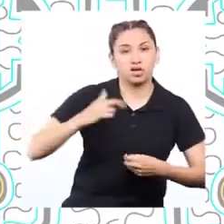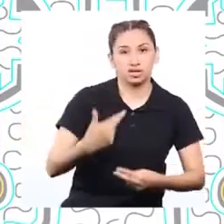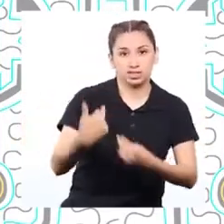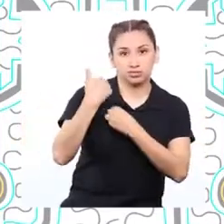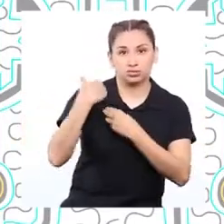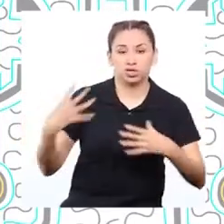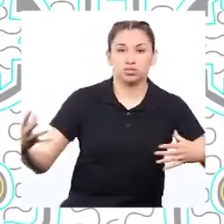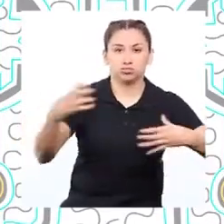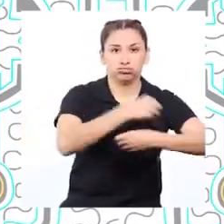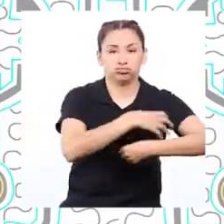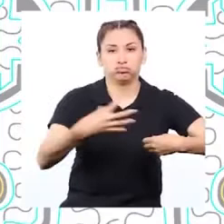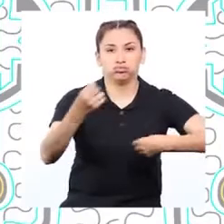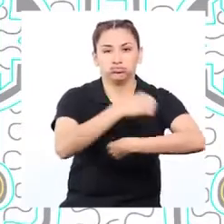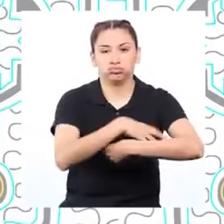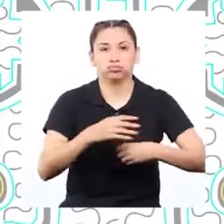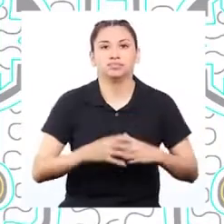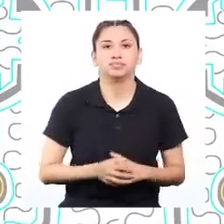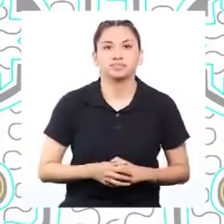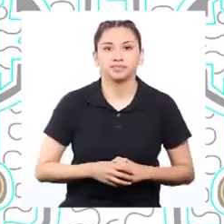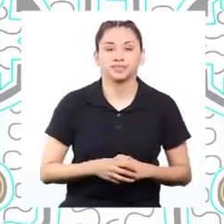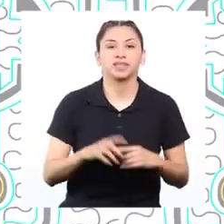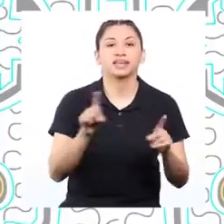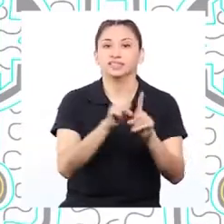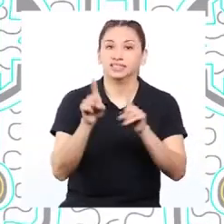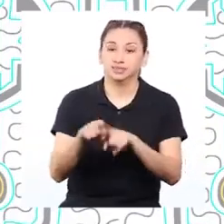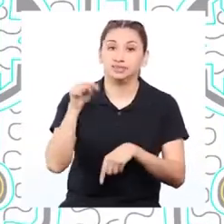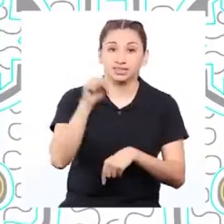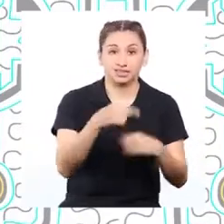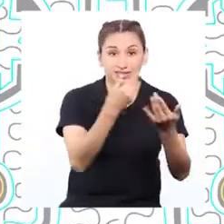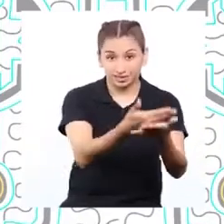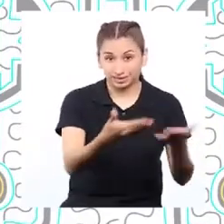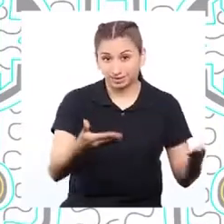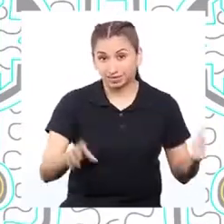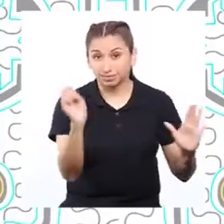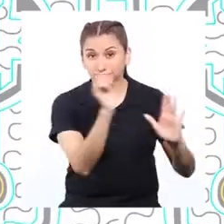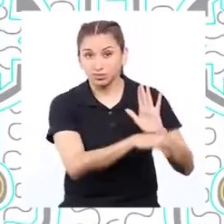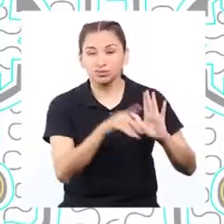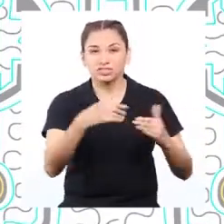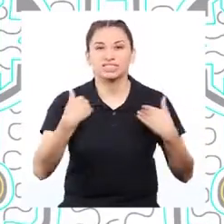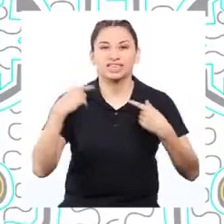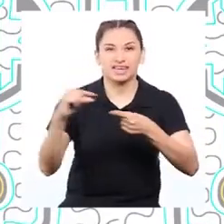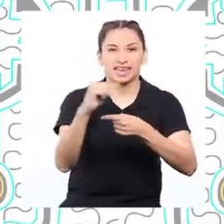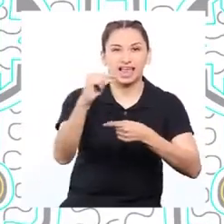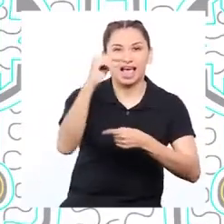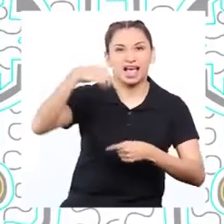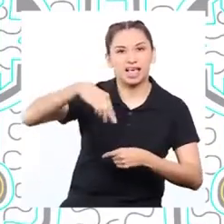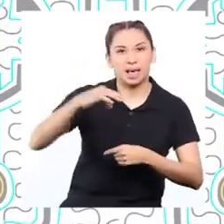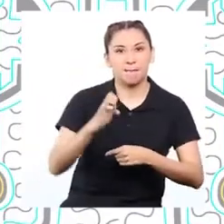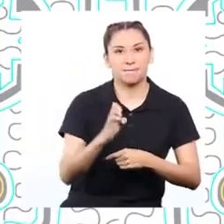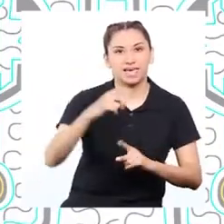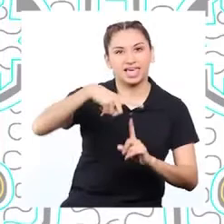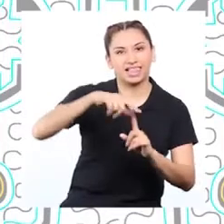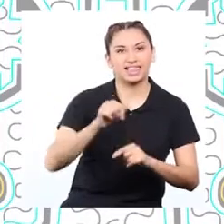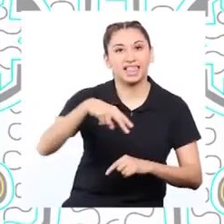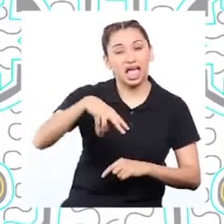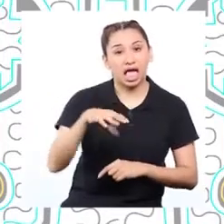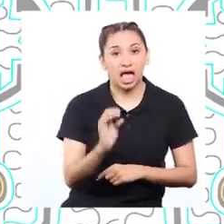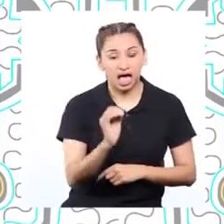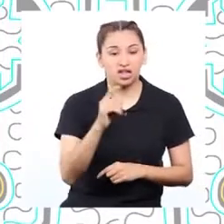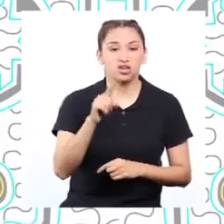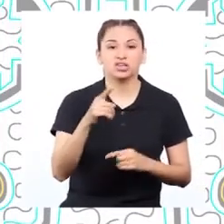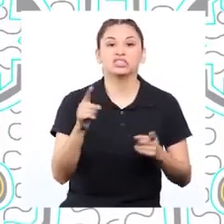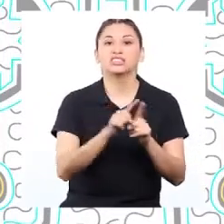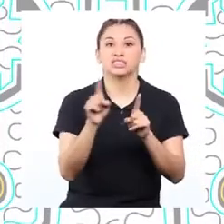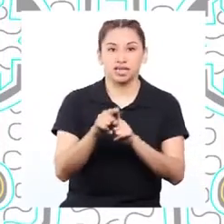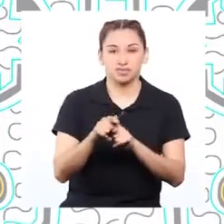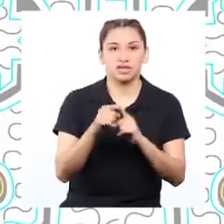por las municipalidades en los rellenos sanitarios? Además, estos residuos generan el gas metano, uno de los principales gases